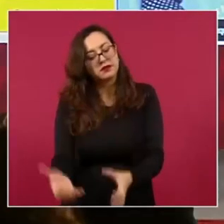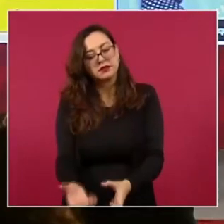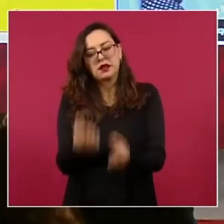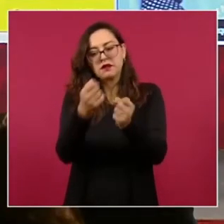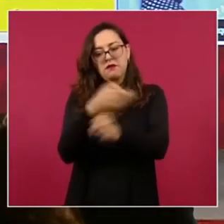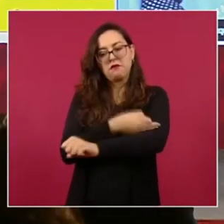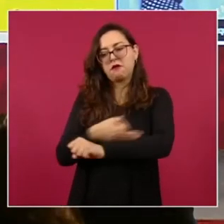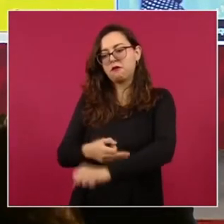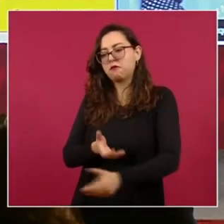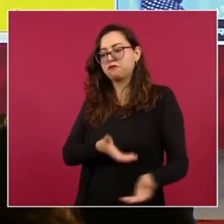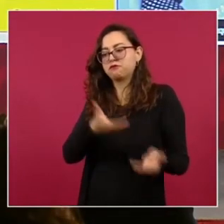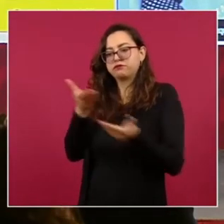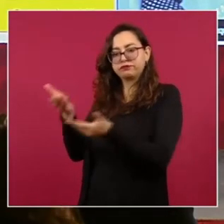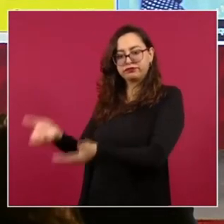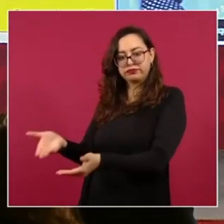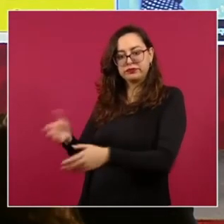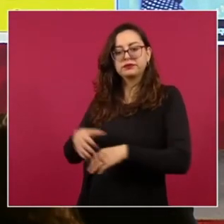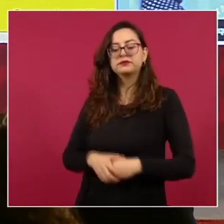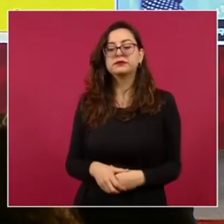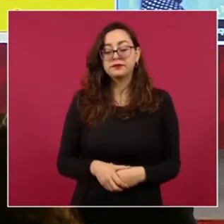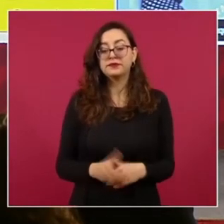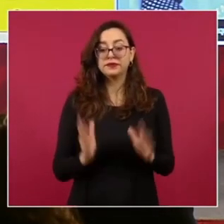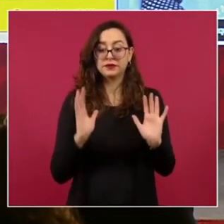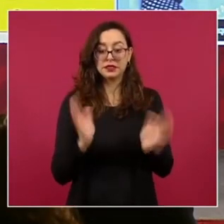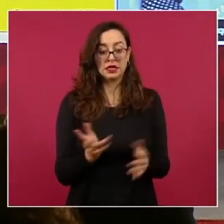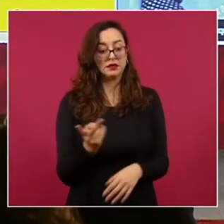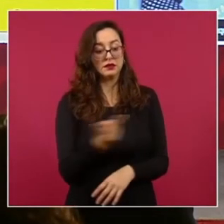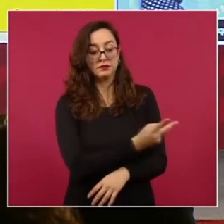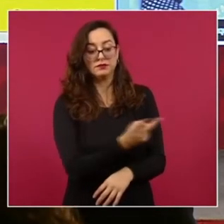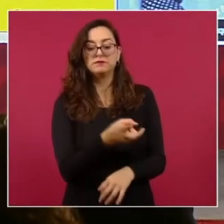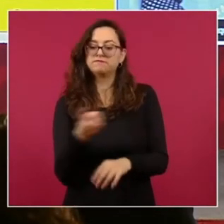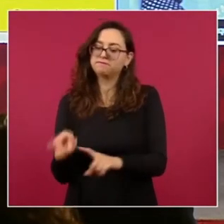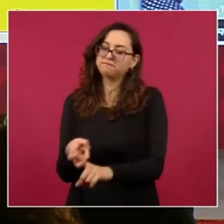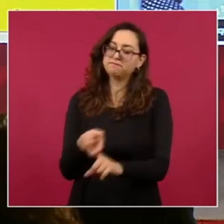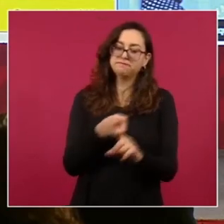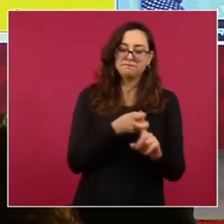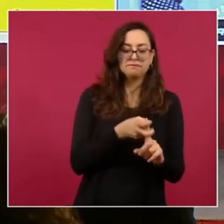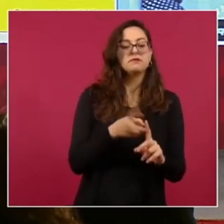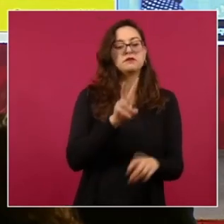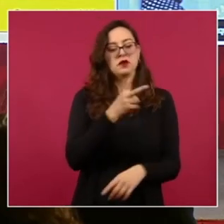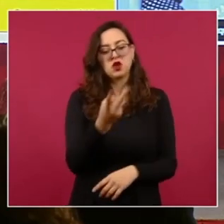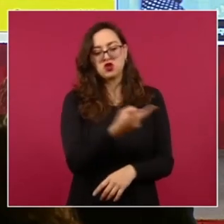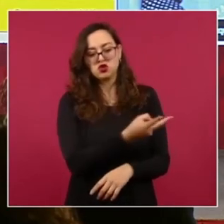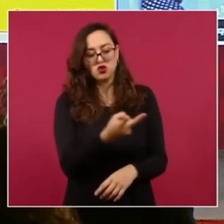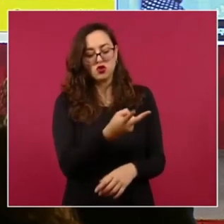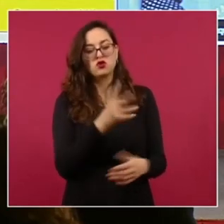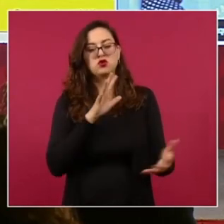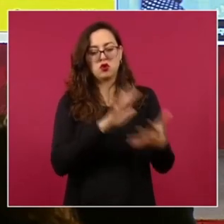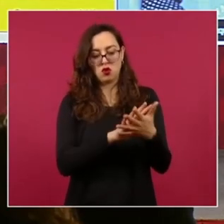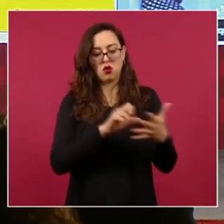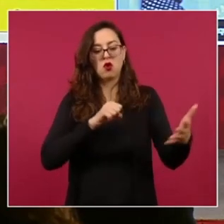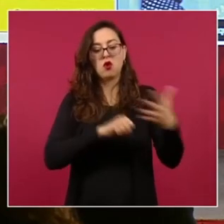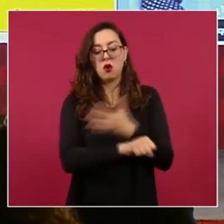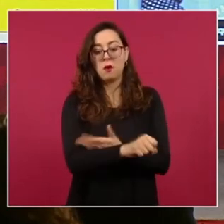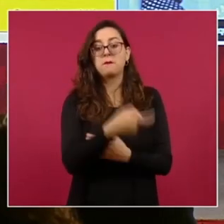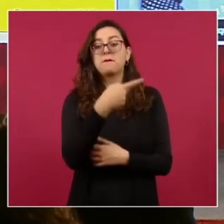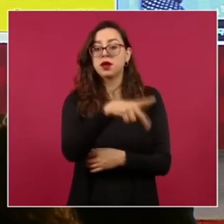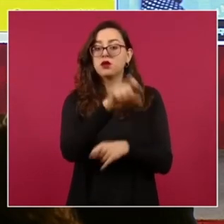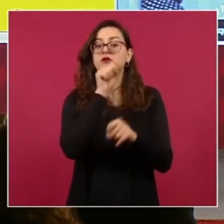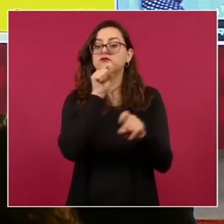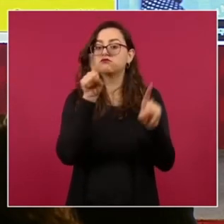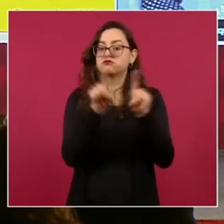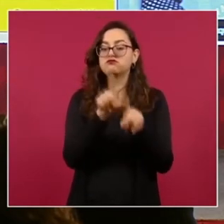forzada cometida por particulares, también se abrió una nueva carpeta por feminicidio en contra de estas dos